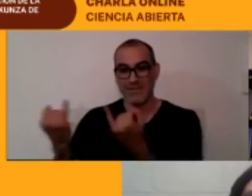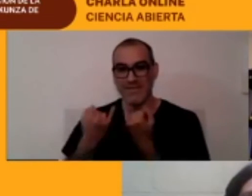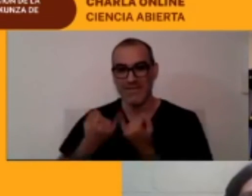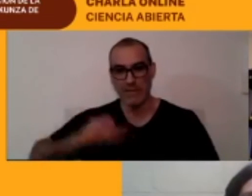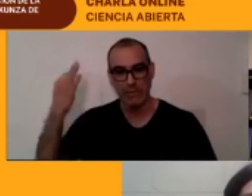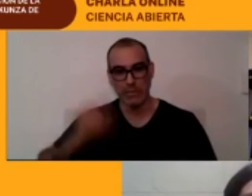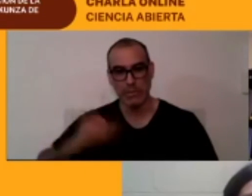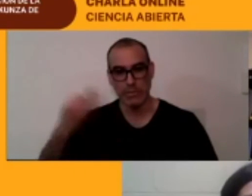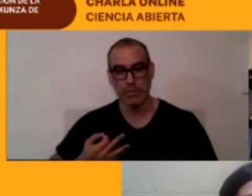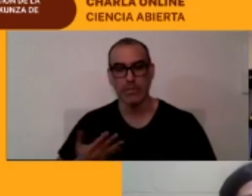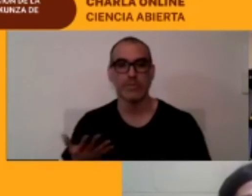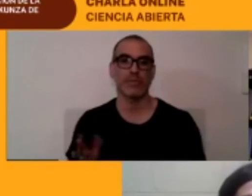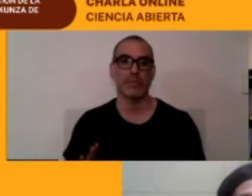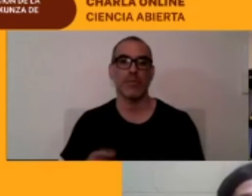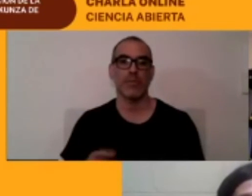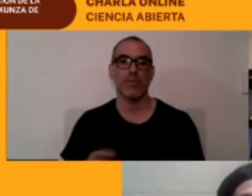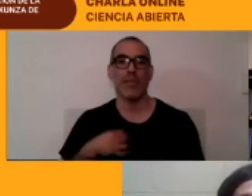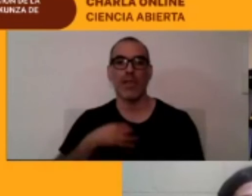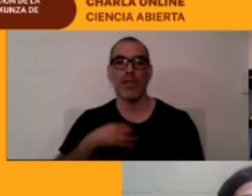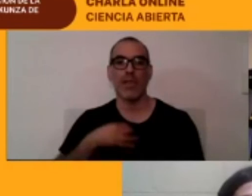levantar un juicio de ese tipo